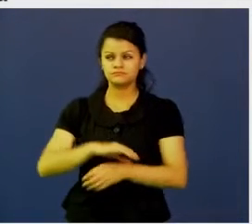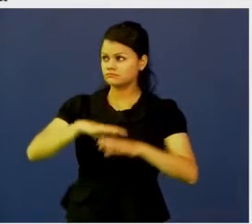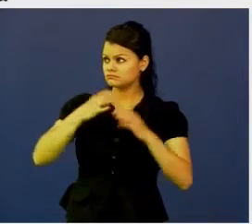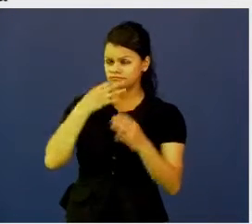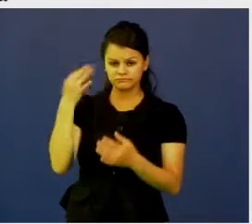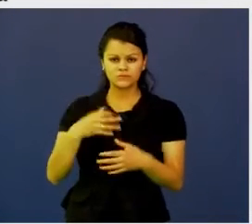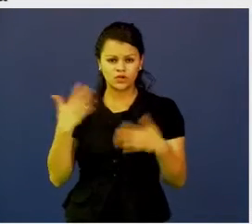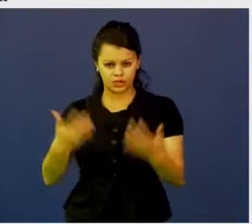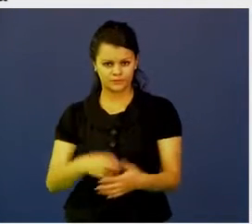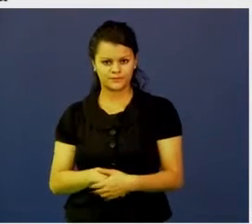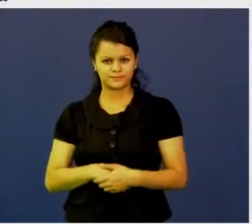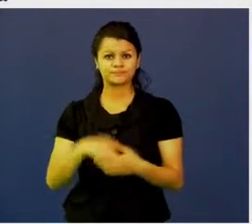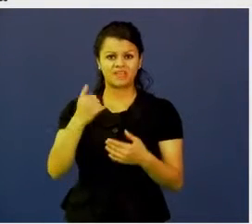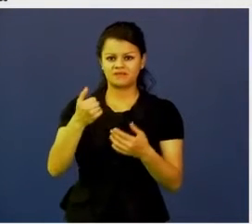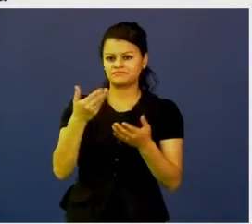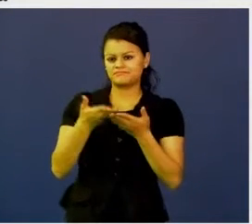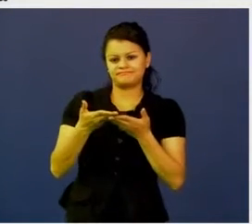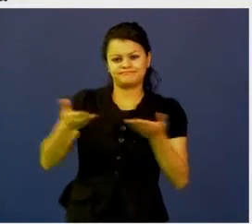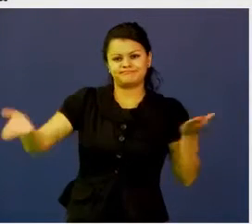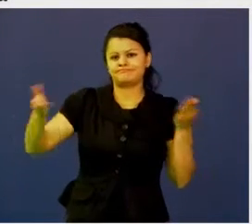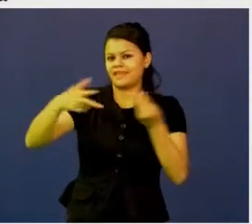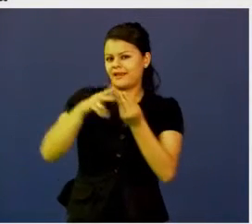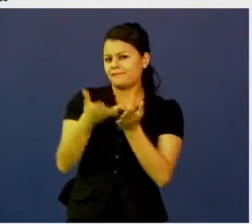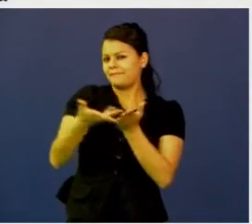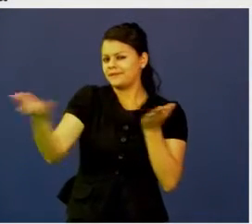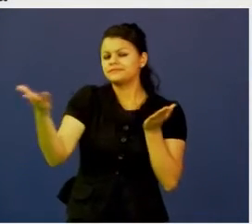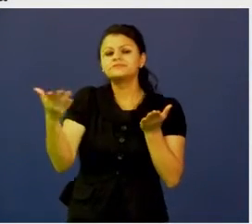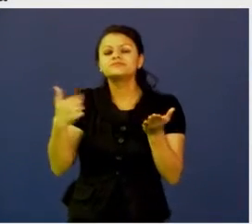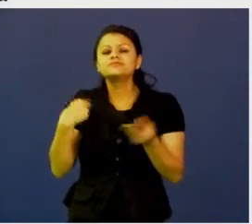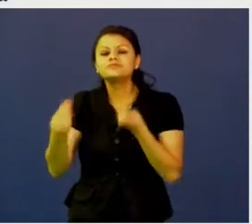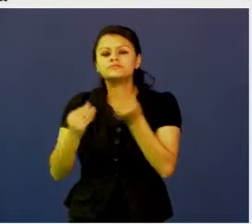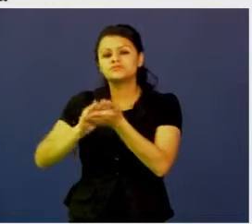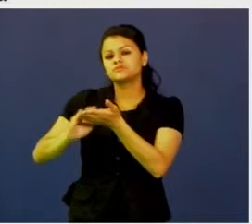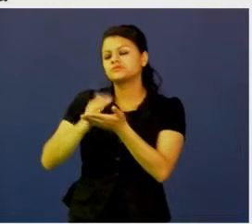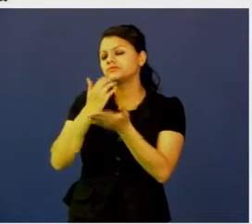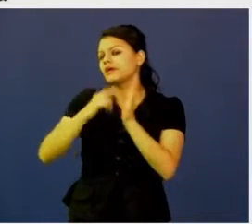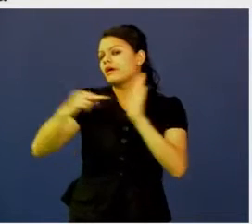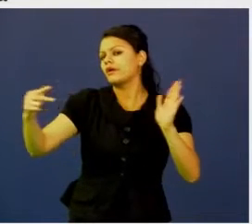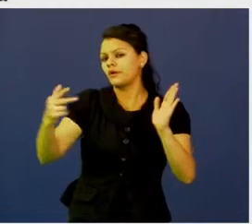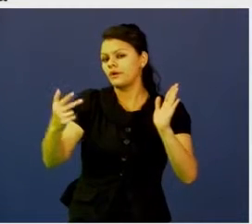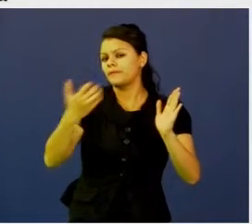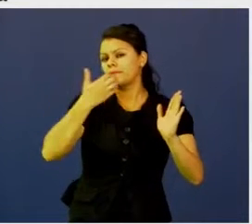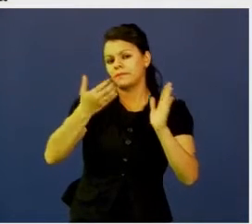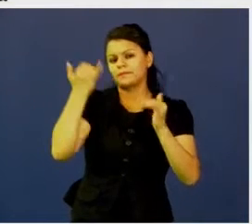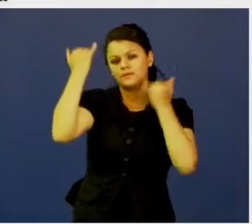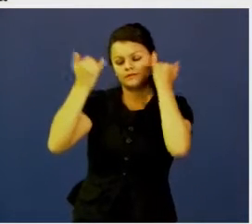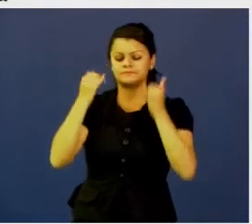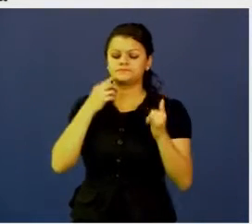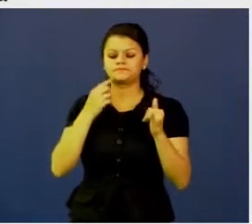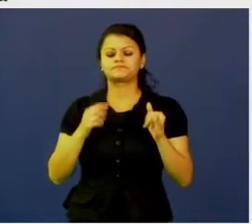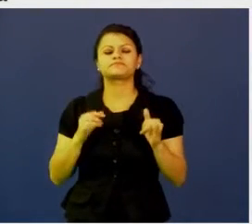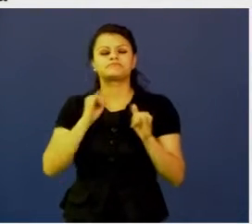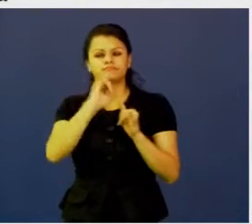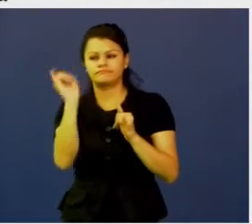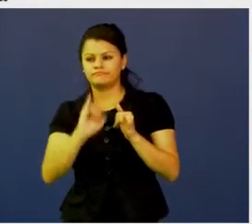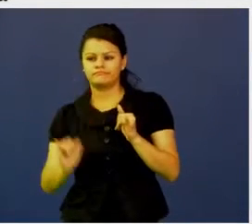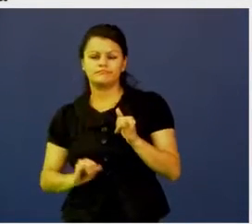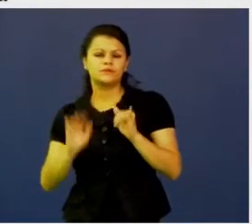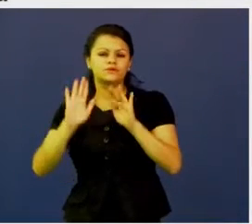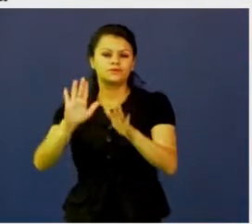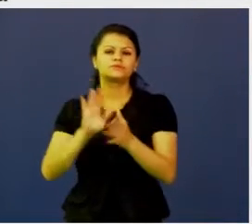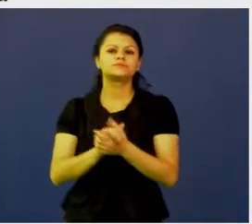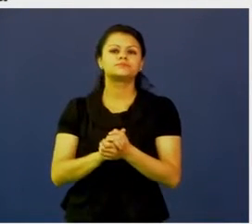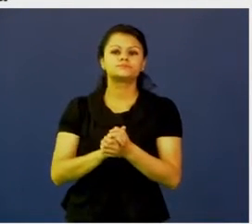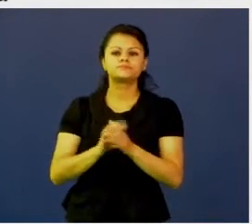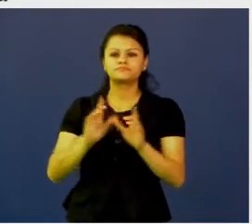hay algunas herramientas y yo lo que voy a generar es una solución de tecnología, puedo hacer, digamos, dibujos de las pantallas de esas, de